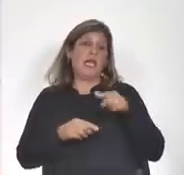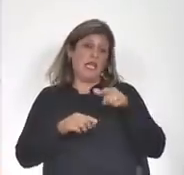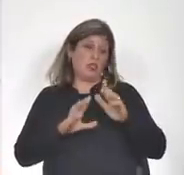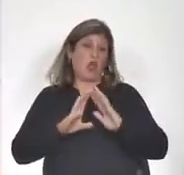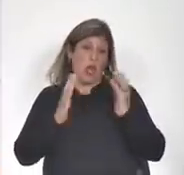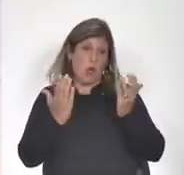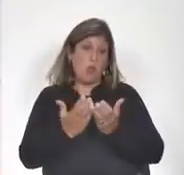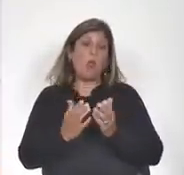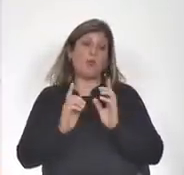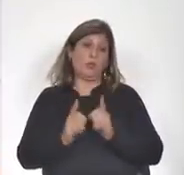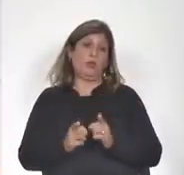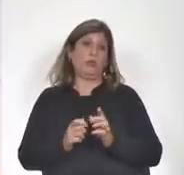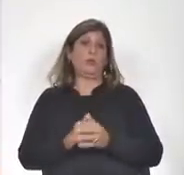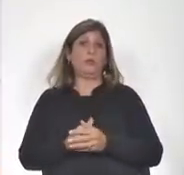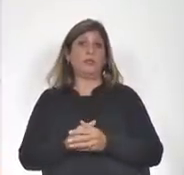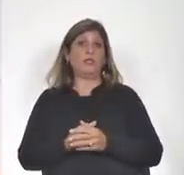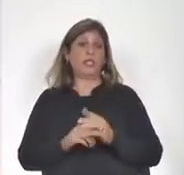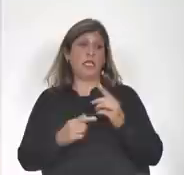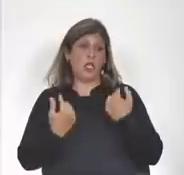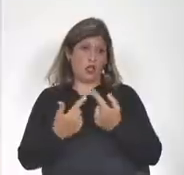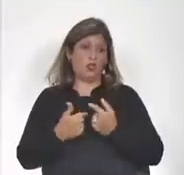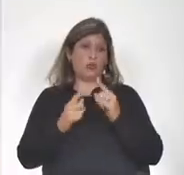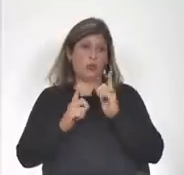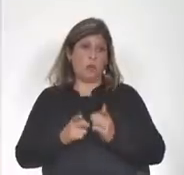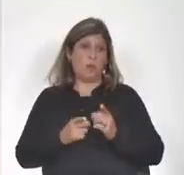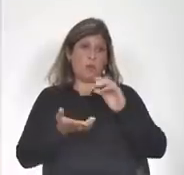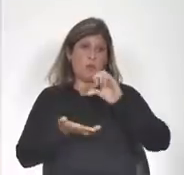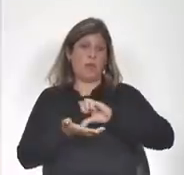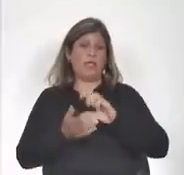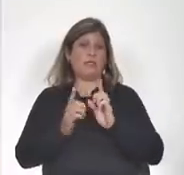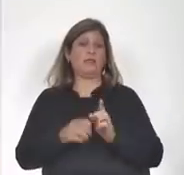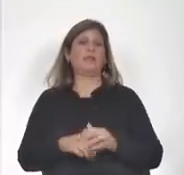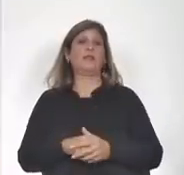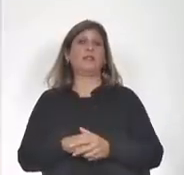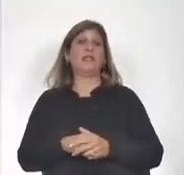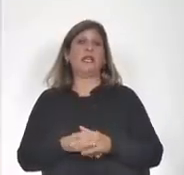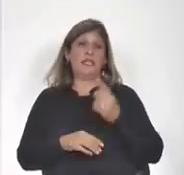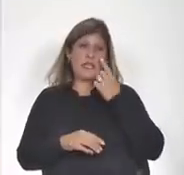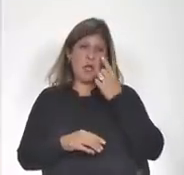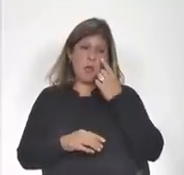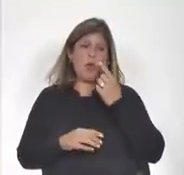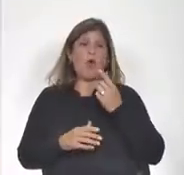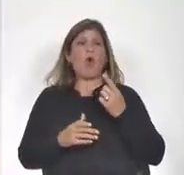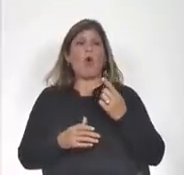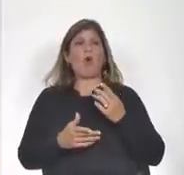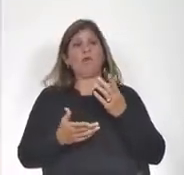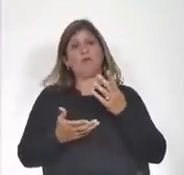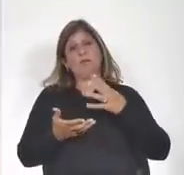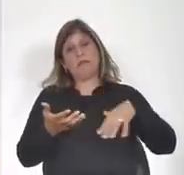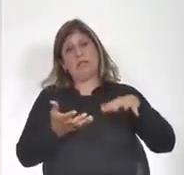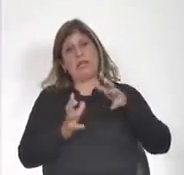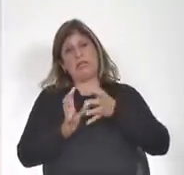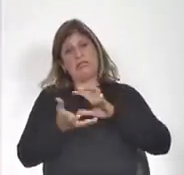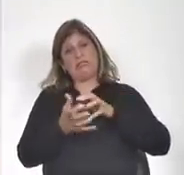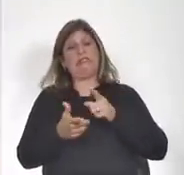el mundo y obviamente impacta también a nuestro país. Y estamos viviendo también una crisis económica y social